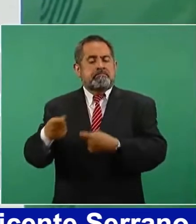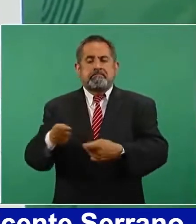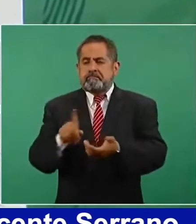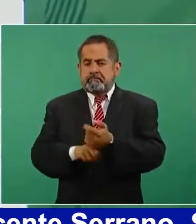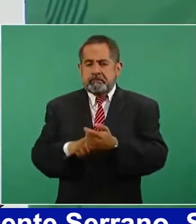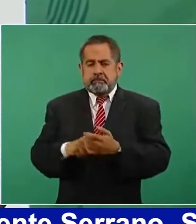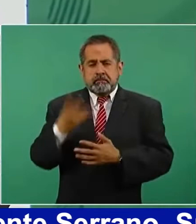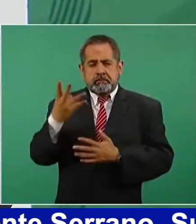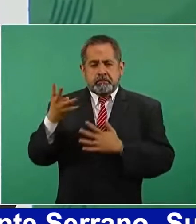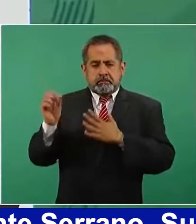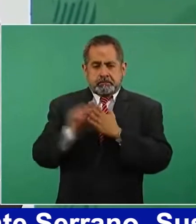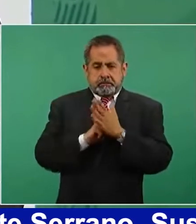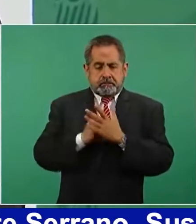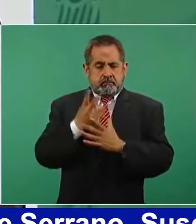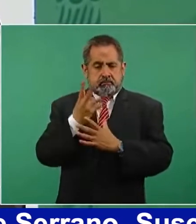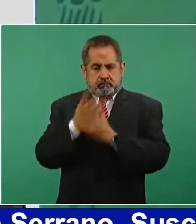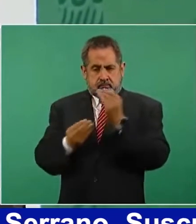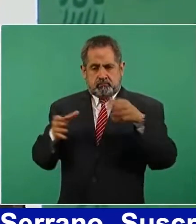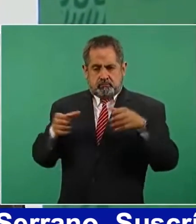cuatro meses,